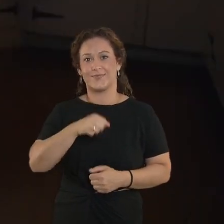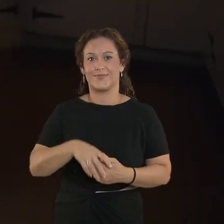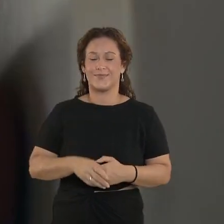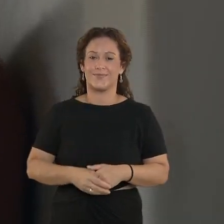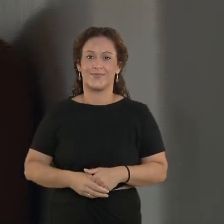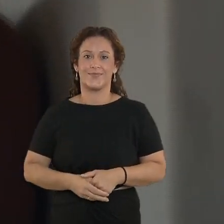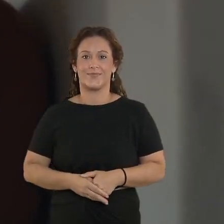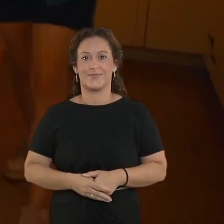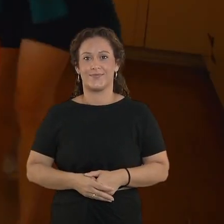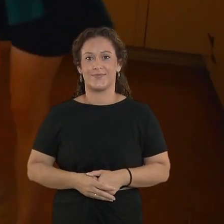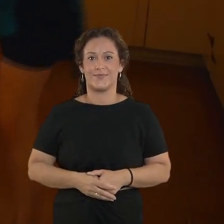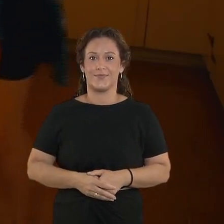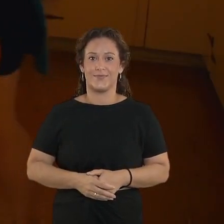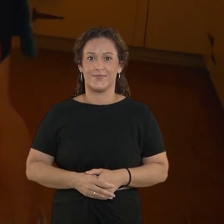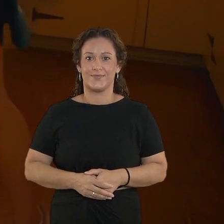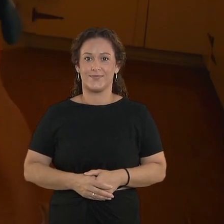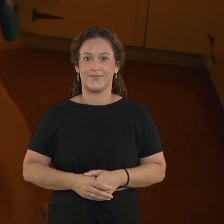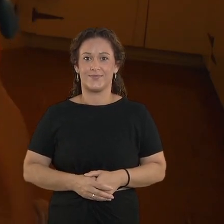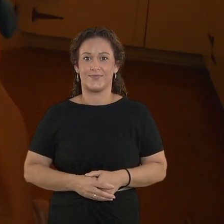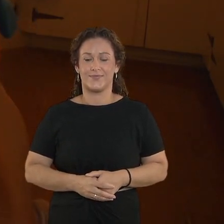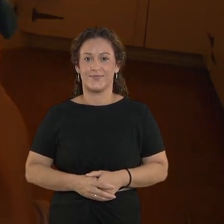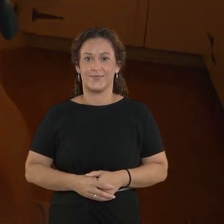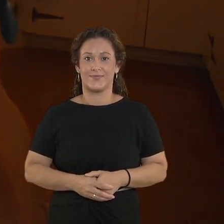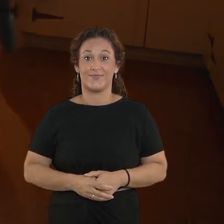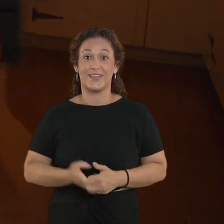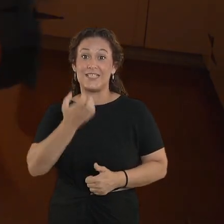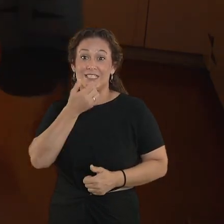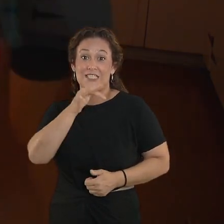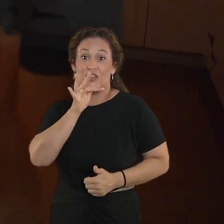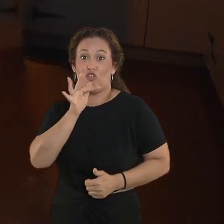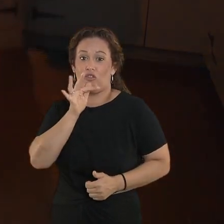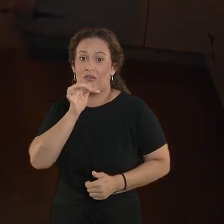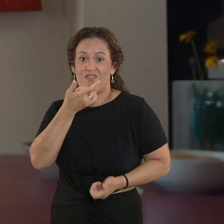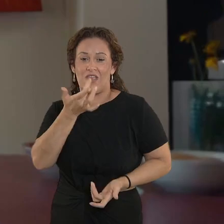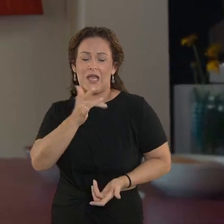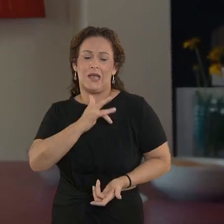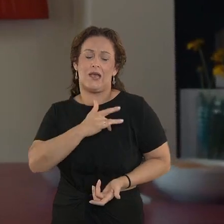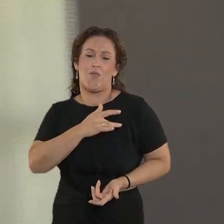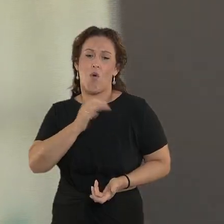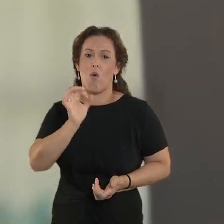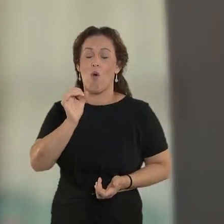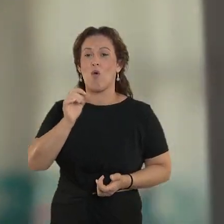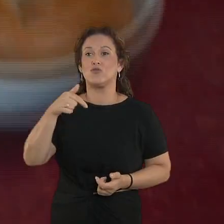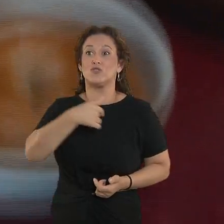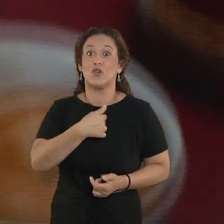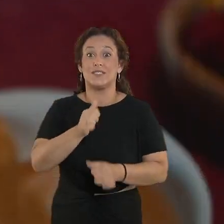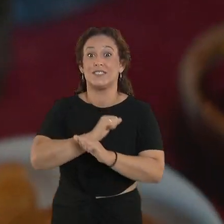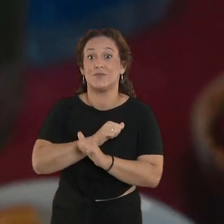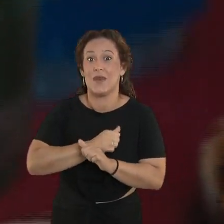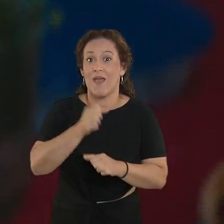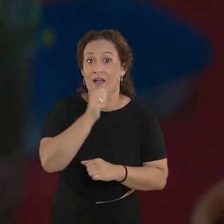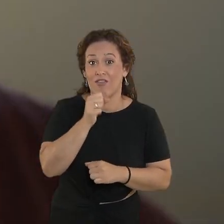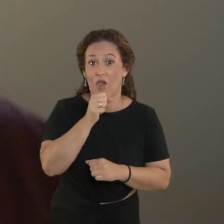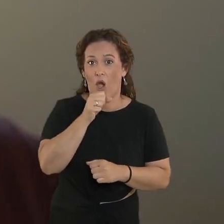Todavía hay dos platos, dos vasos, la mesa es de dos. Si todavía no han superado el tema de yo te esperaré,